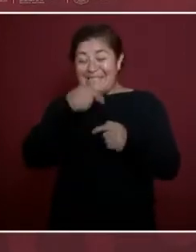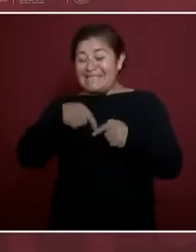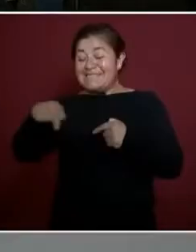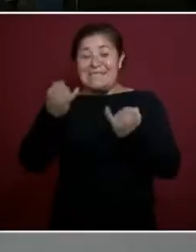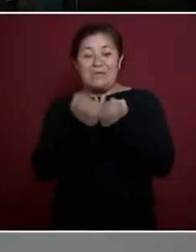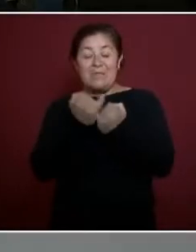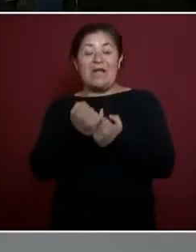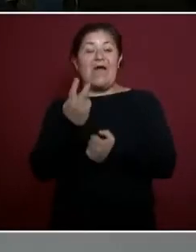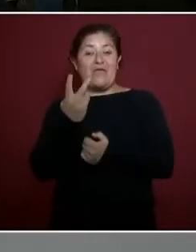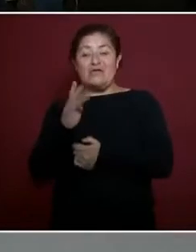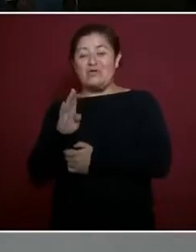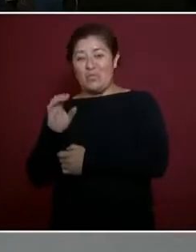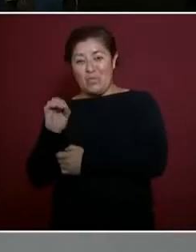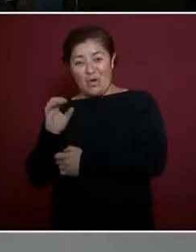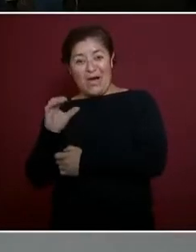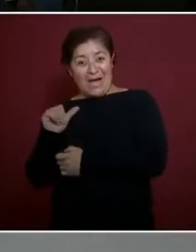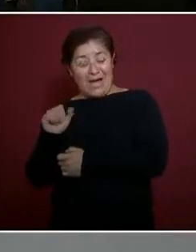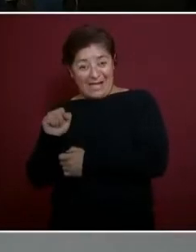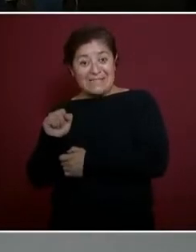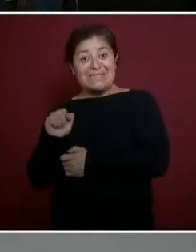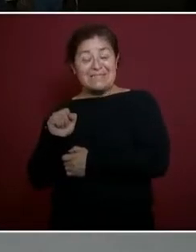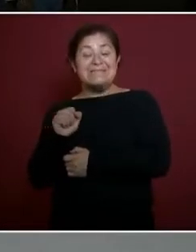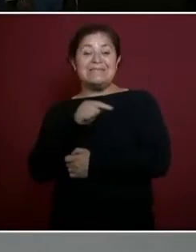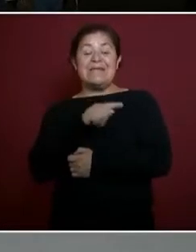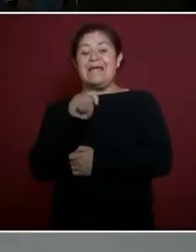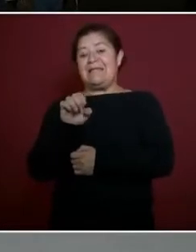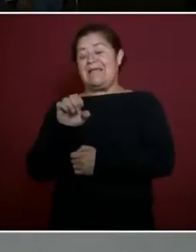compramos una refinería en Texas.